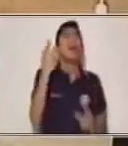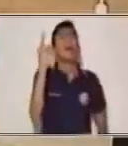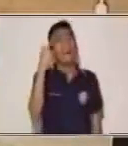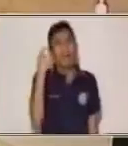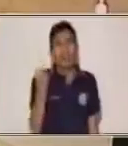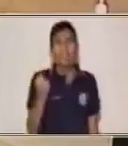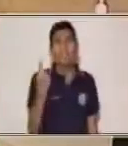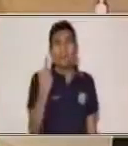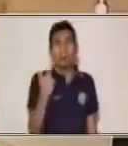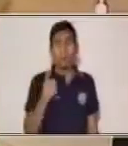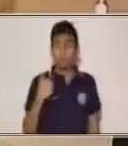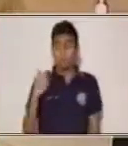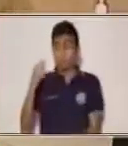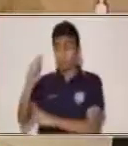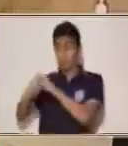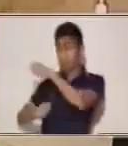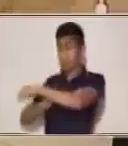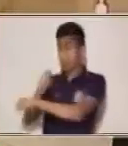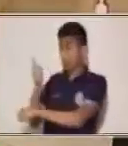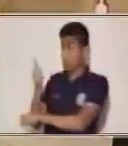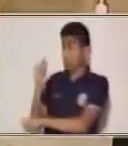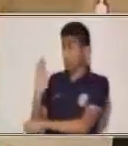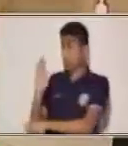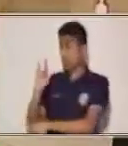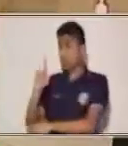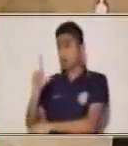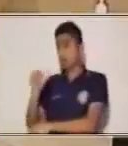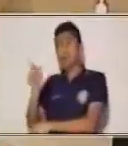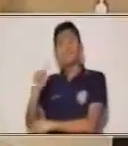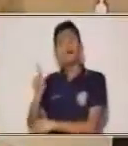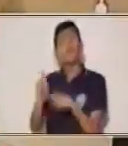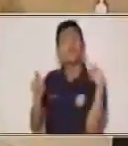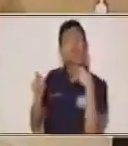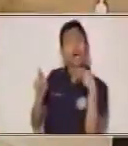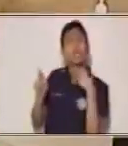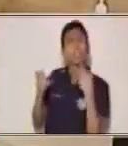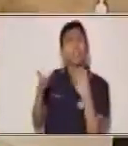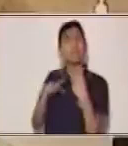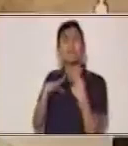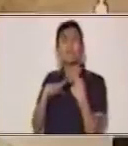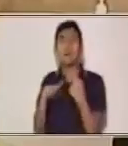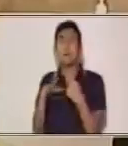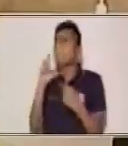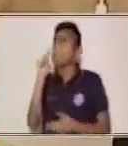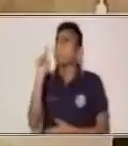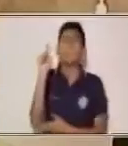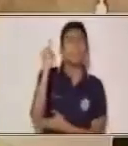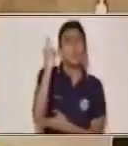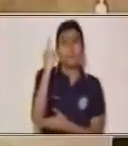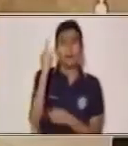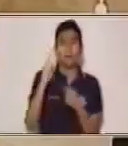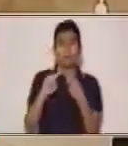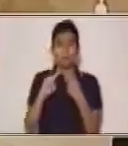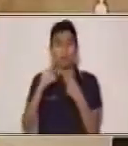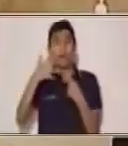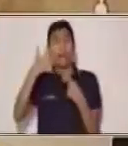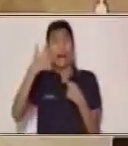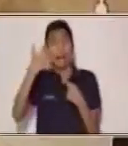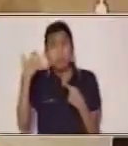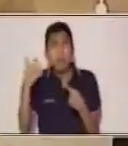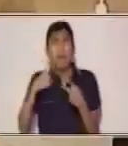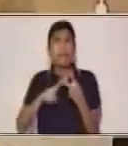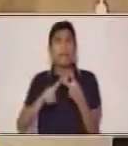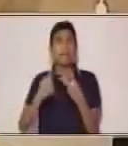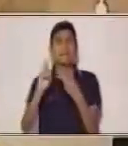de fábulas están protagonizadas por animales, plantas u objetos inanimados. O cobran vida.